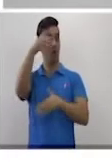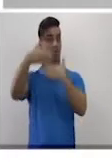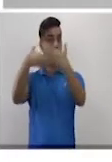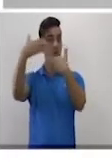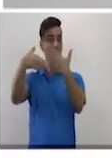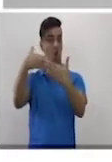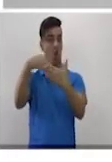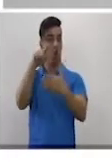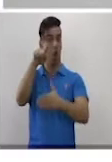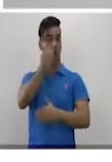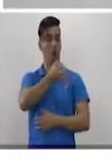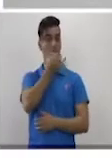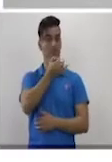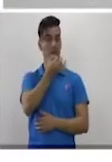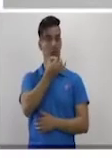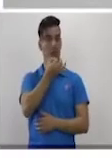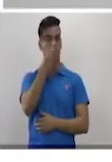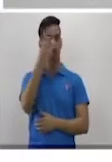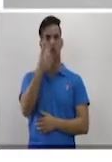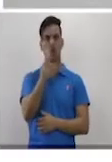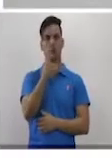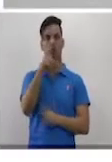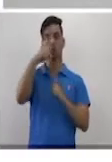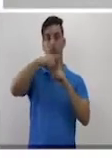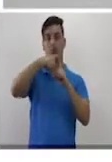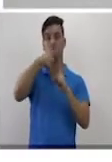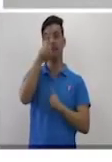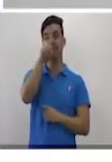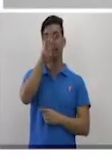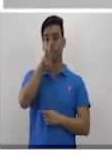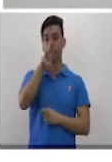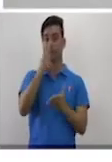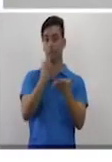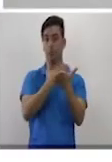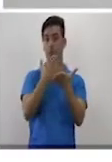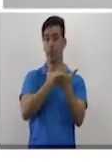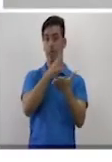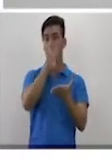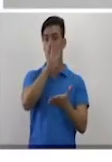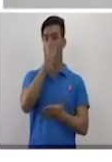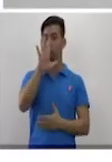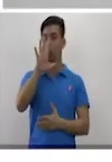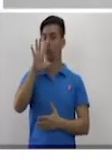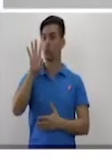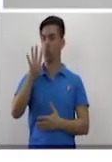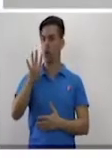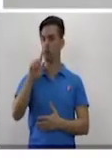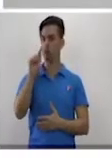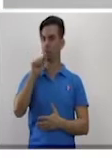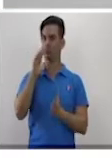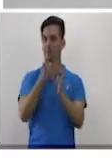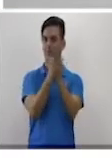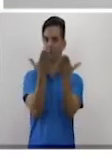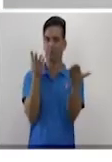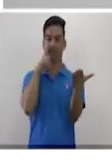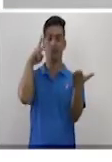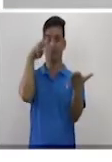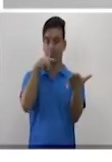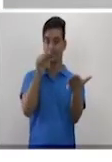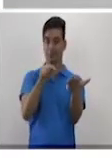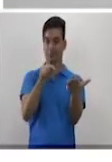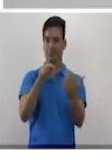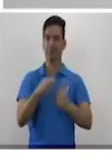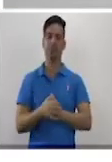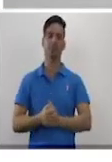454. Vamos rapidito, no te detengas. Busca la página 454 de tu libro de texto.